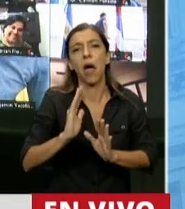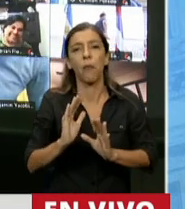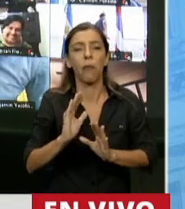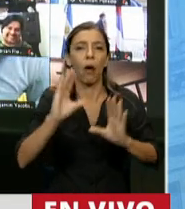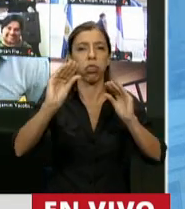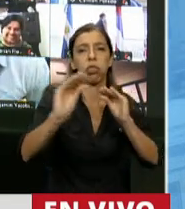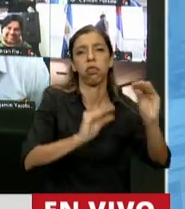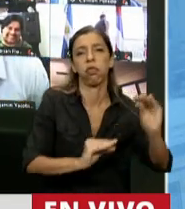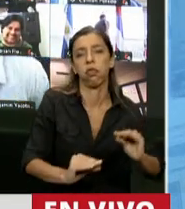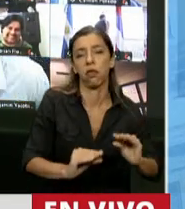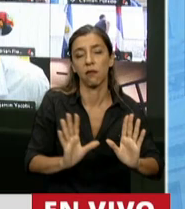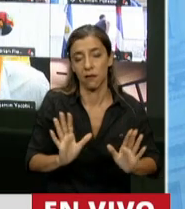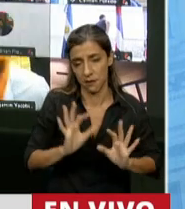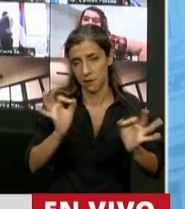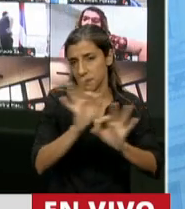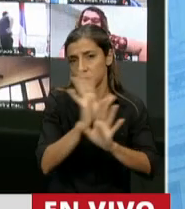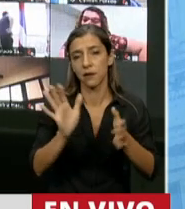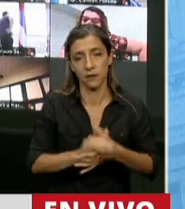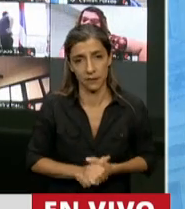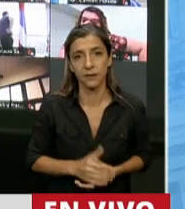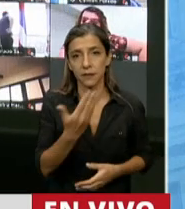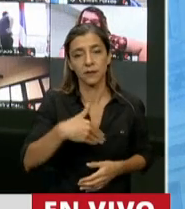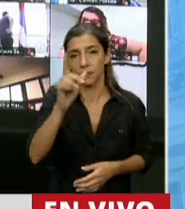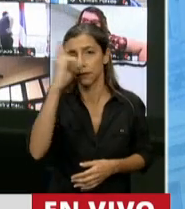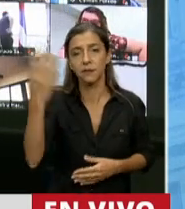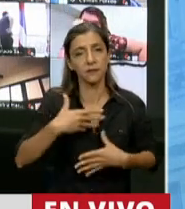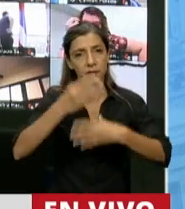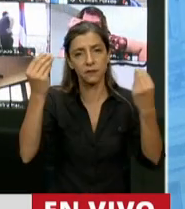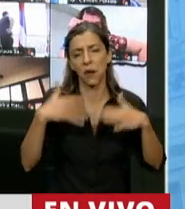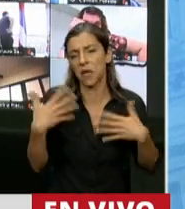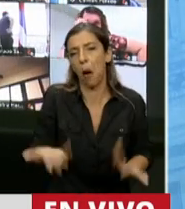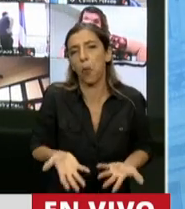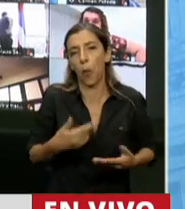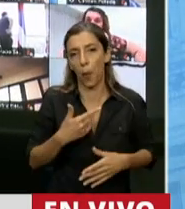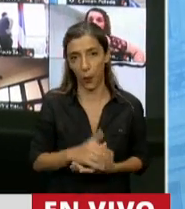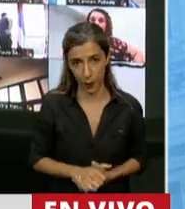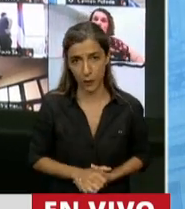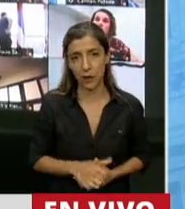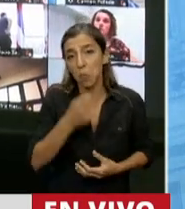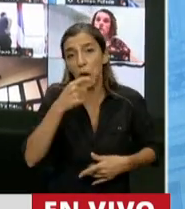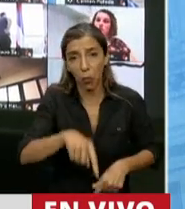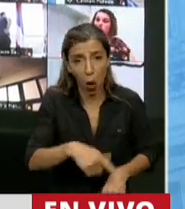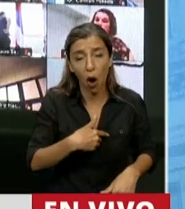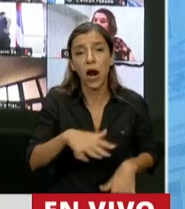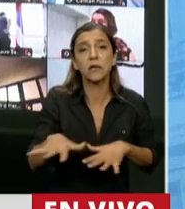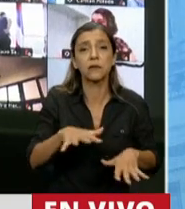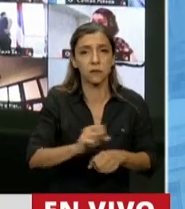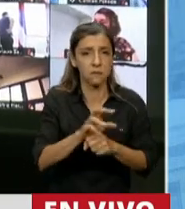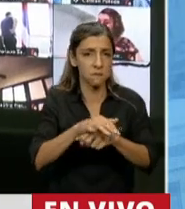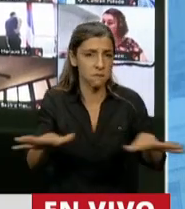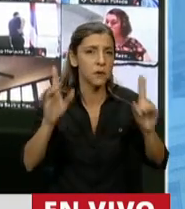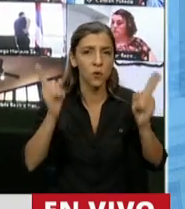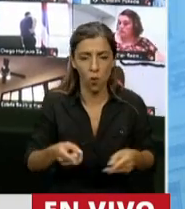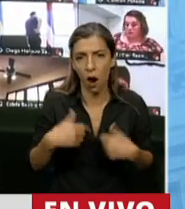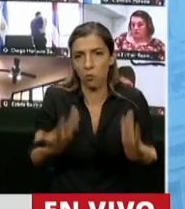parte de la Nación. Aprovechándose incluso de una situación crítica como puede ser la pandemia. El gobierno nacional